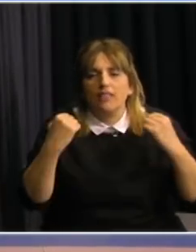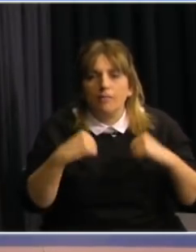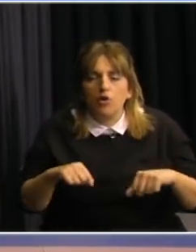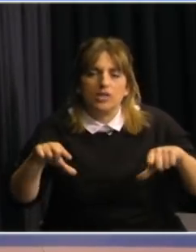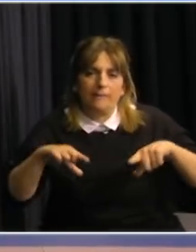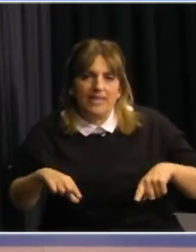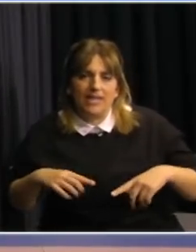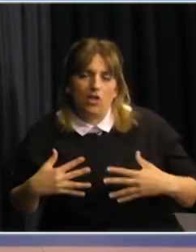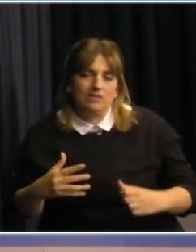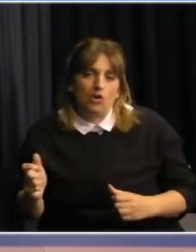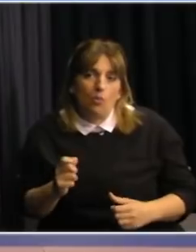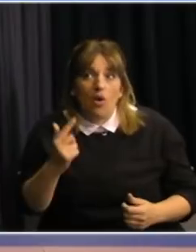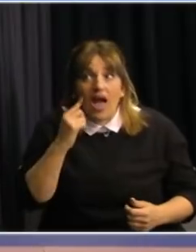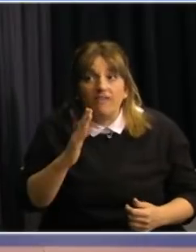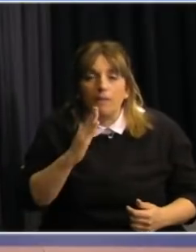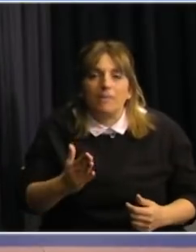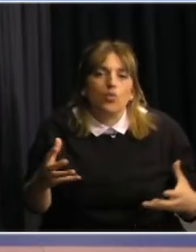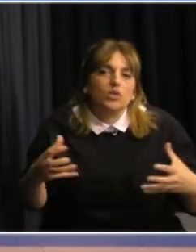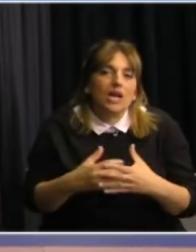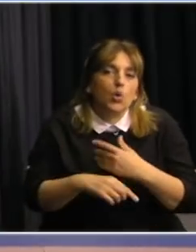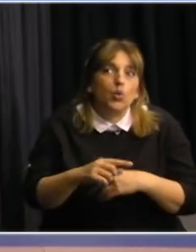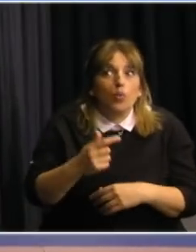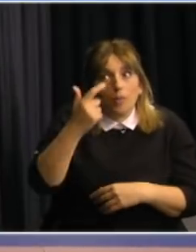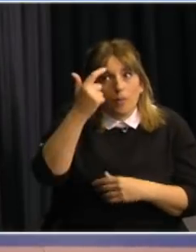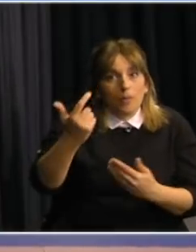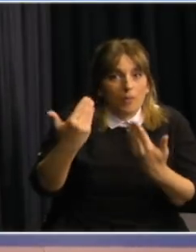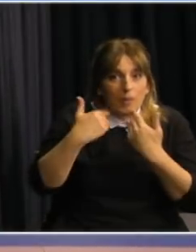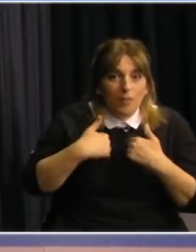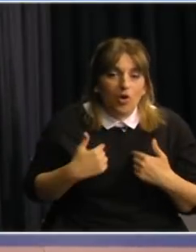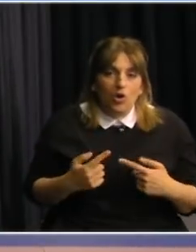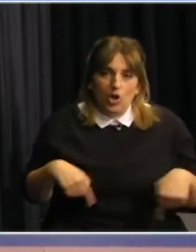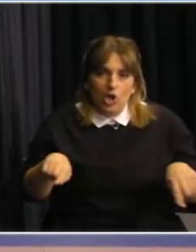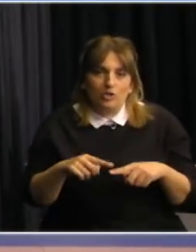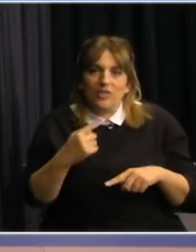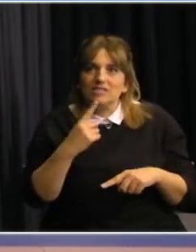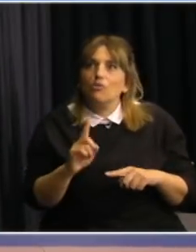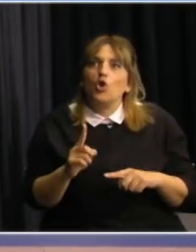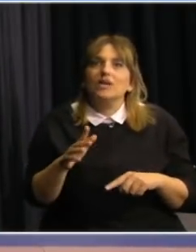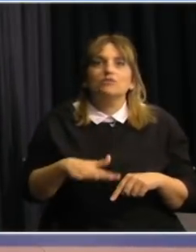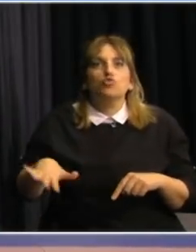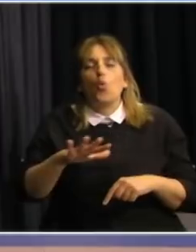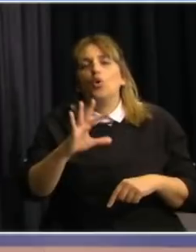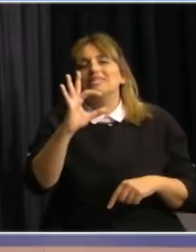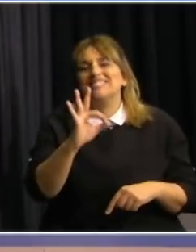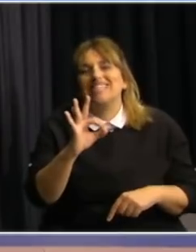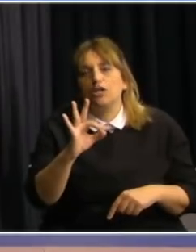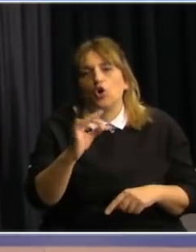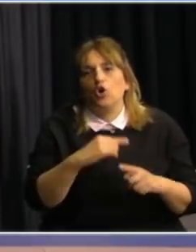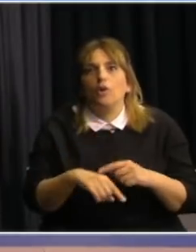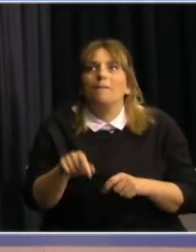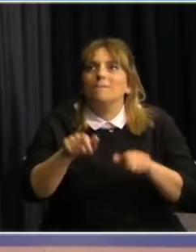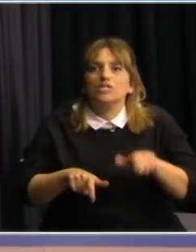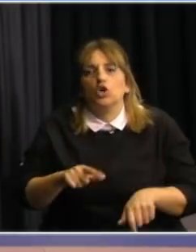de Salud Pública llegó el momento consultará en el grupo como siempre decimos no nos imaginamos un escenario de cero público a 100%